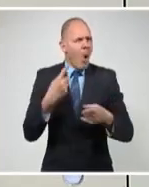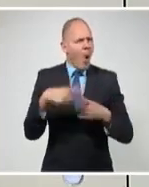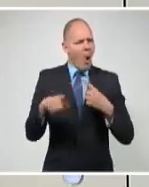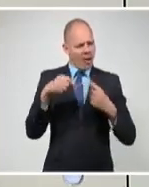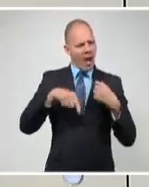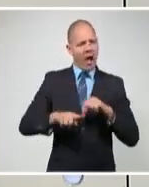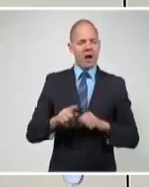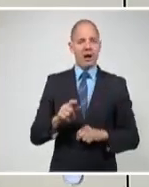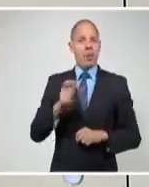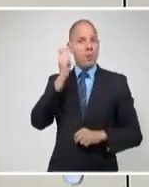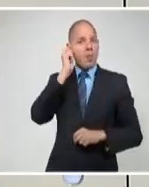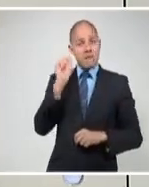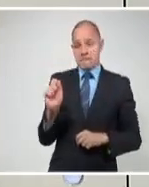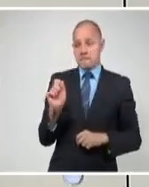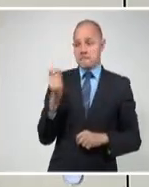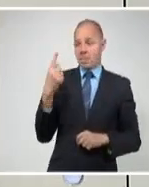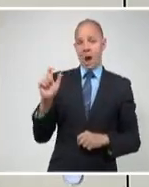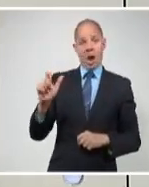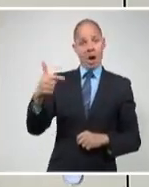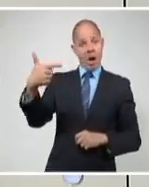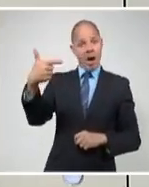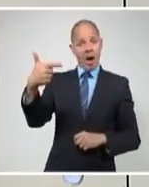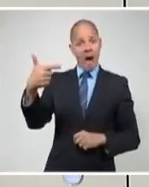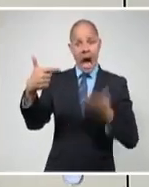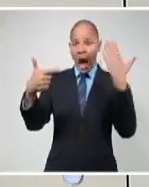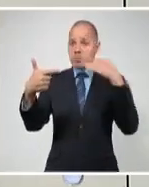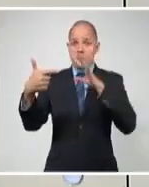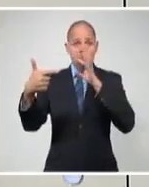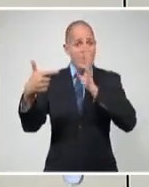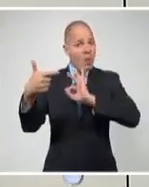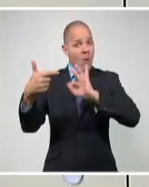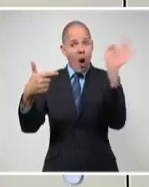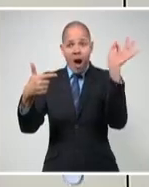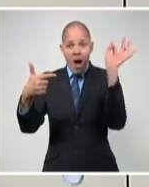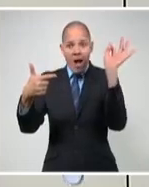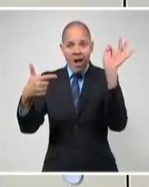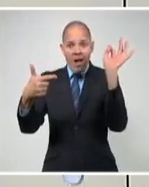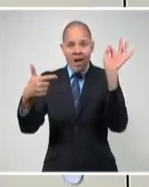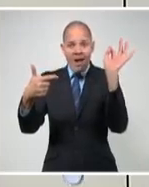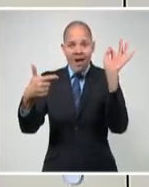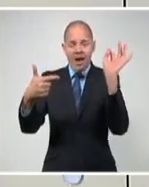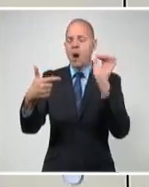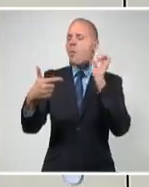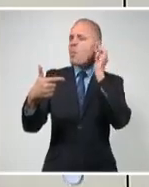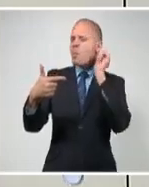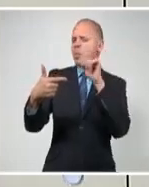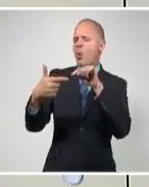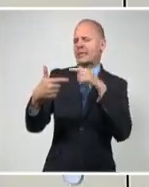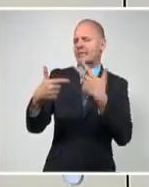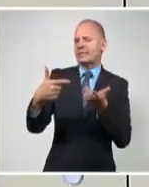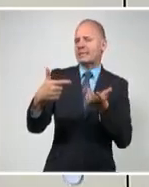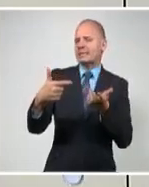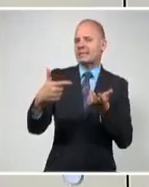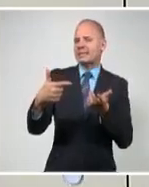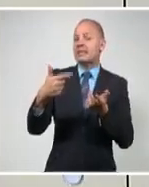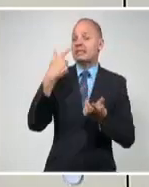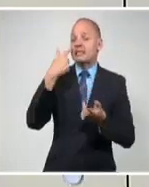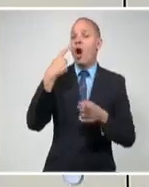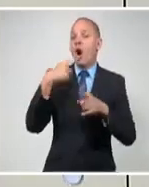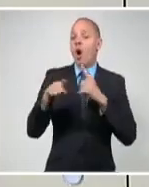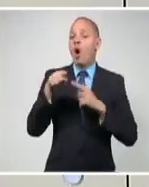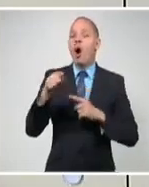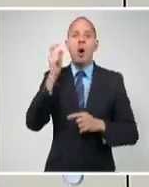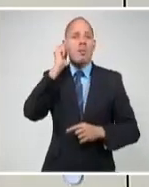de la historia ser juramentada como vicepresidenta de Estados Unidos. Kamala Harris, además, es la primera mujer con